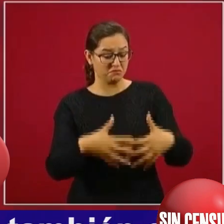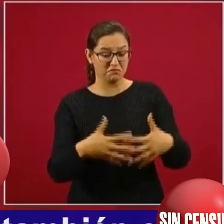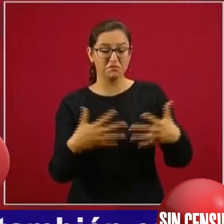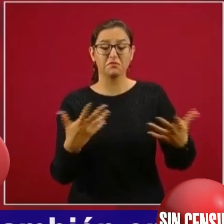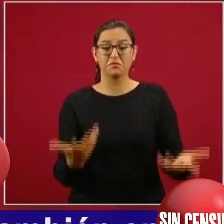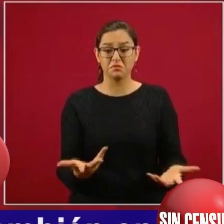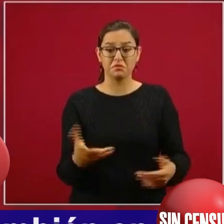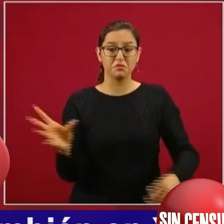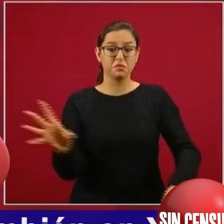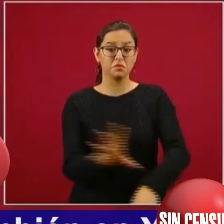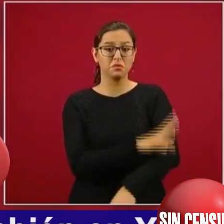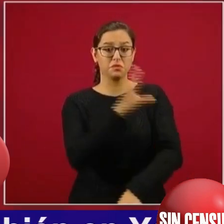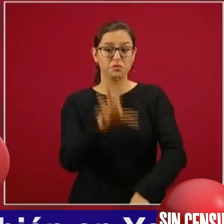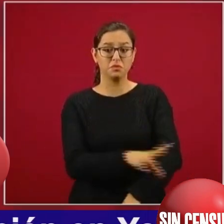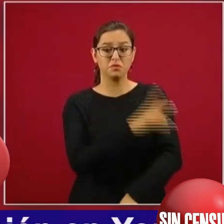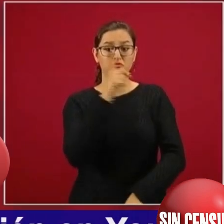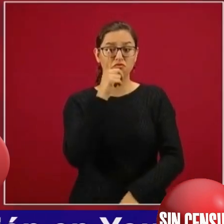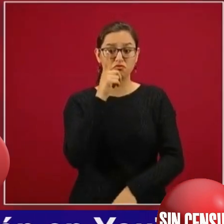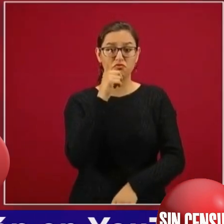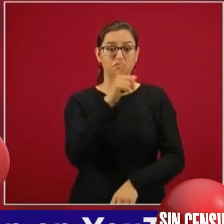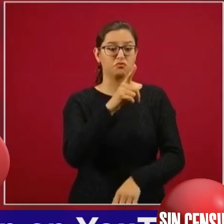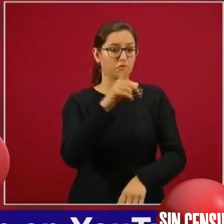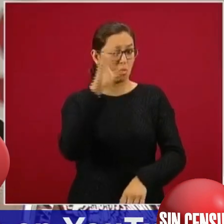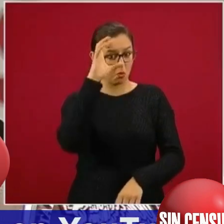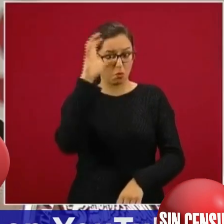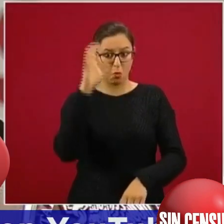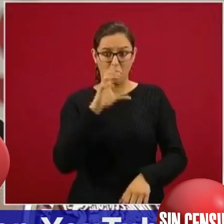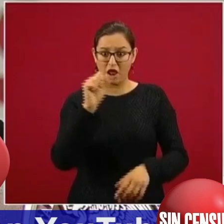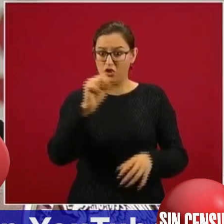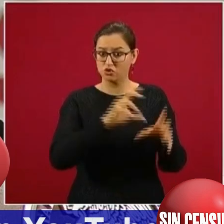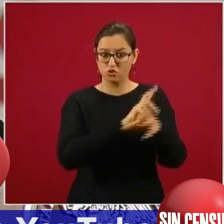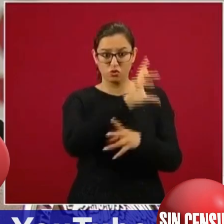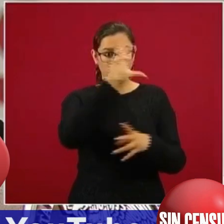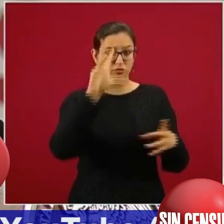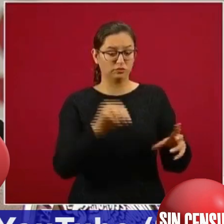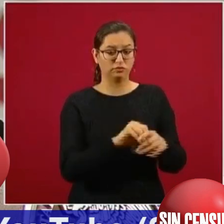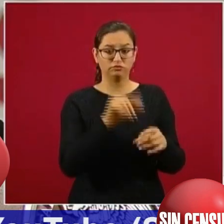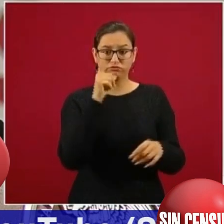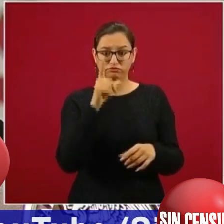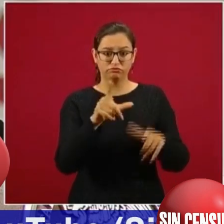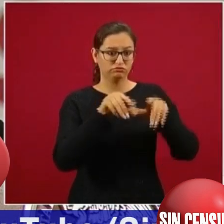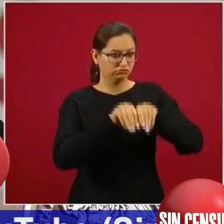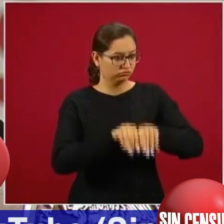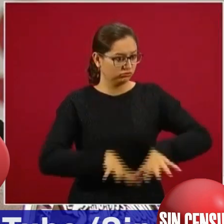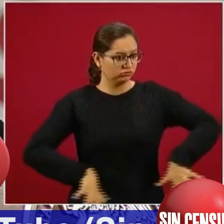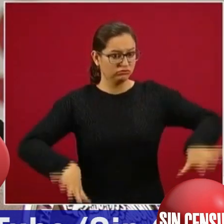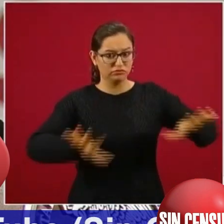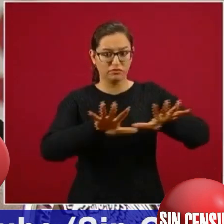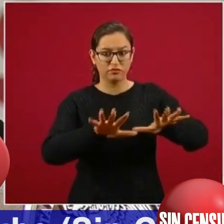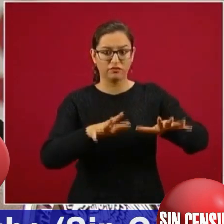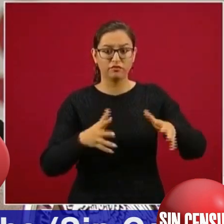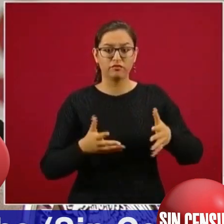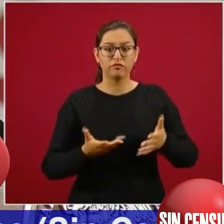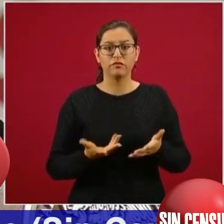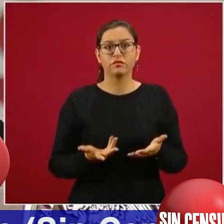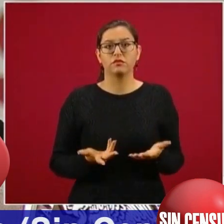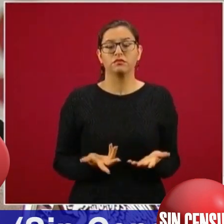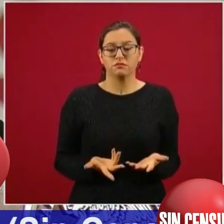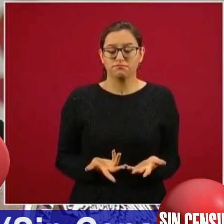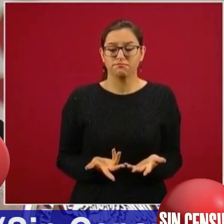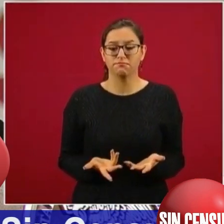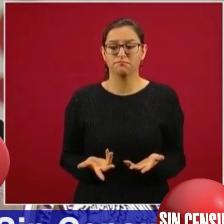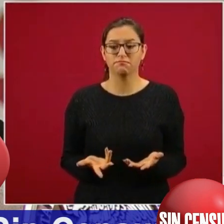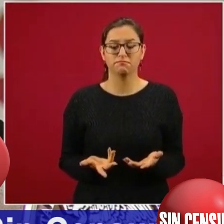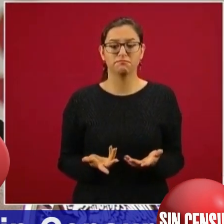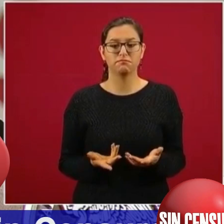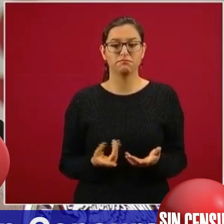eléctrica para todo el estado de Morelos. No se trata de una